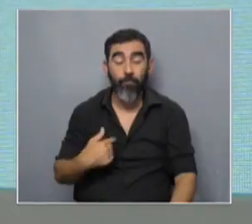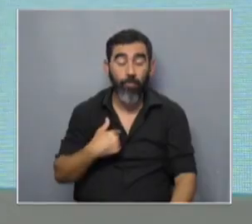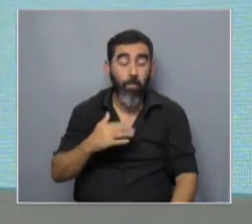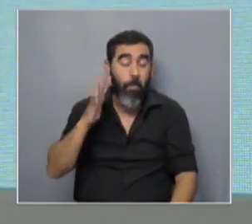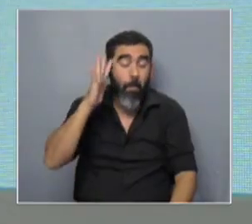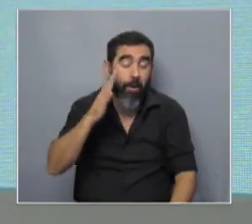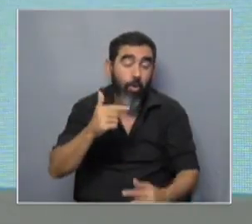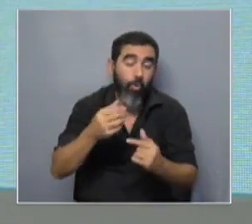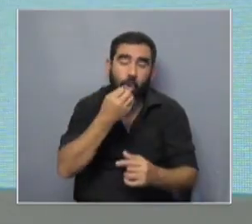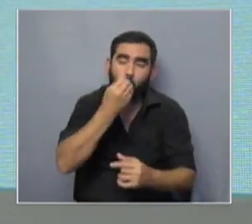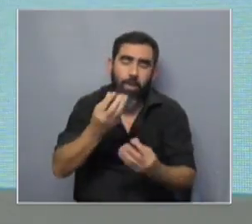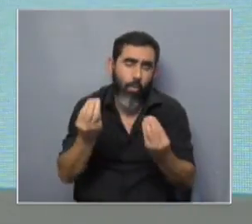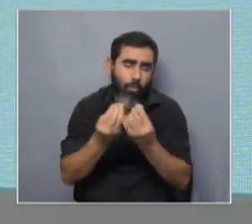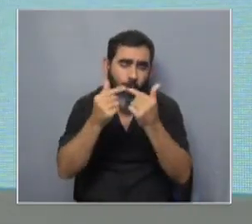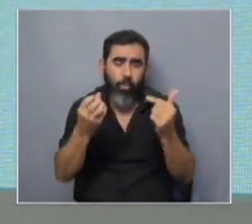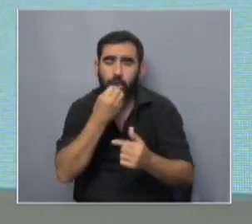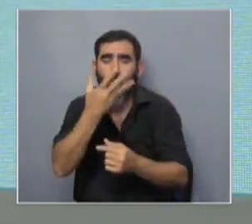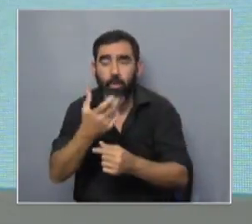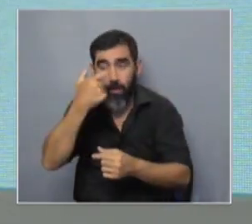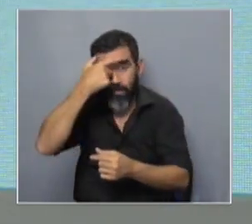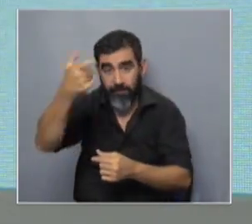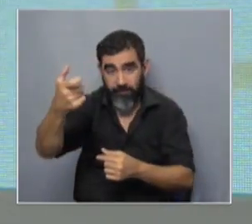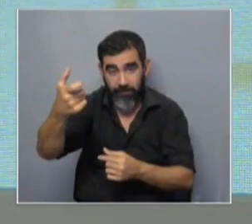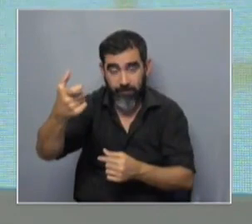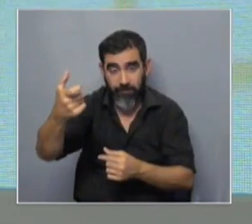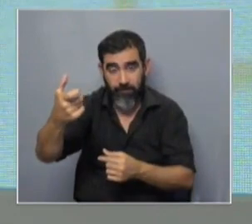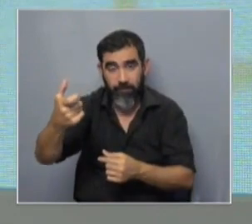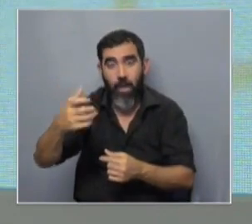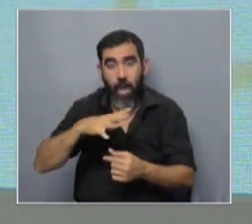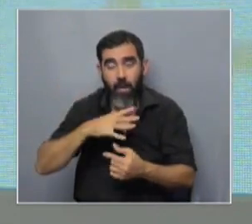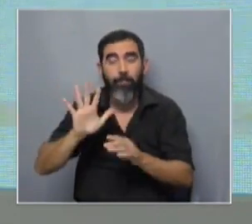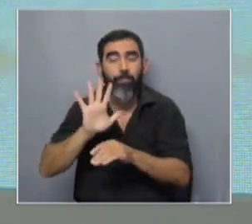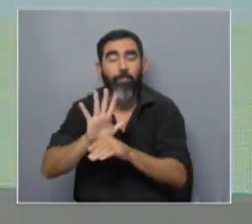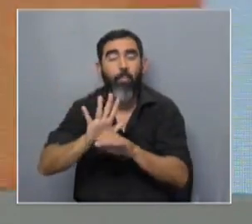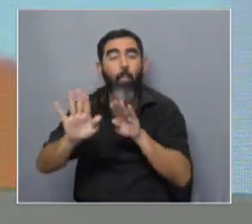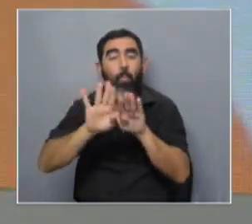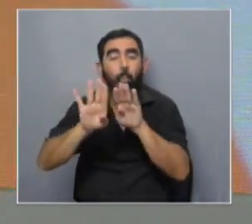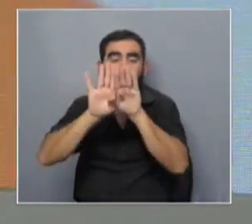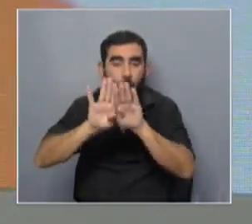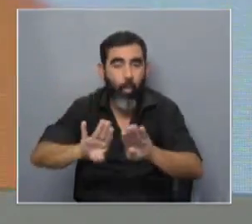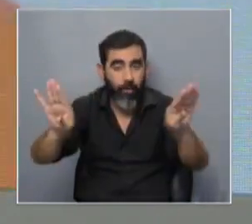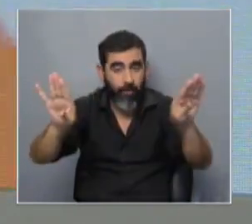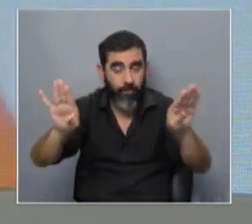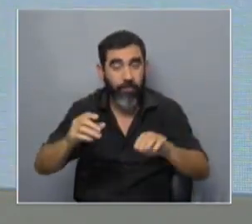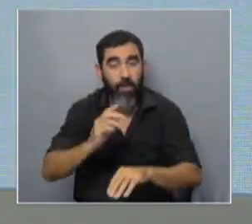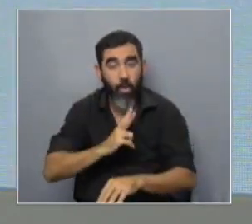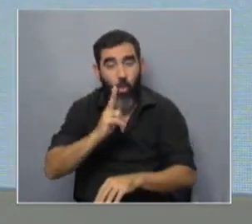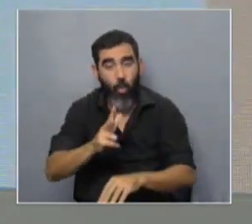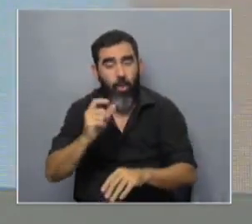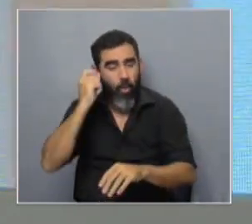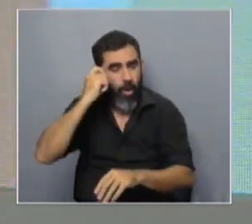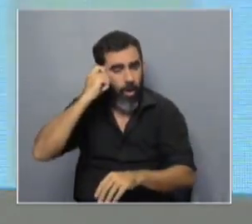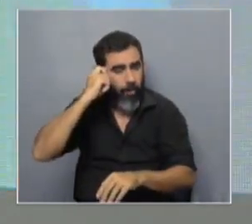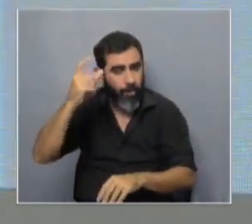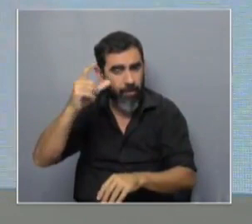de las muchas cosas buenas que tiene la ciencia es que abrimos puertas y el ser humano tiene la capacidad